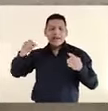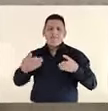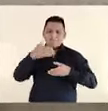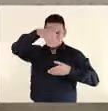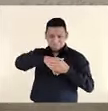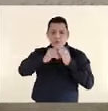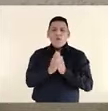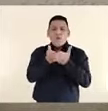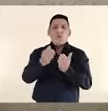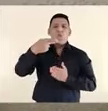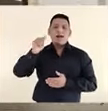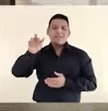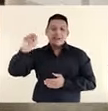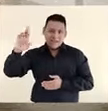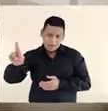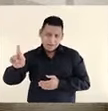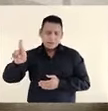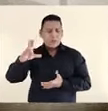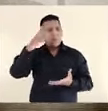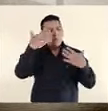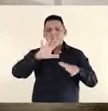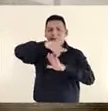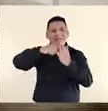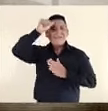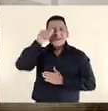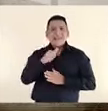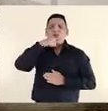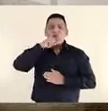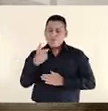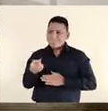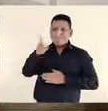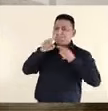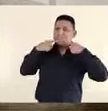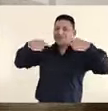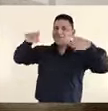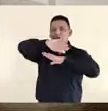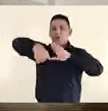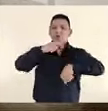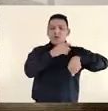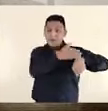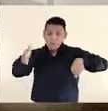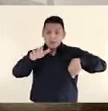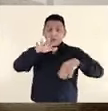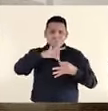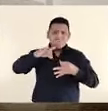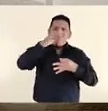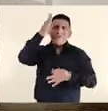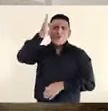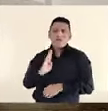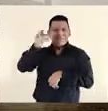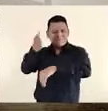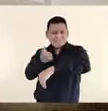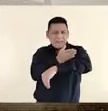Grau llevó en su glorioso huáscar. Todo aquí nos recuerda a quien fuera la figura más influyente de su tiempo. La espiritualidad